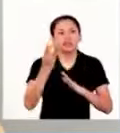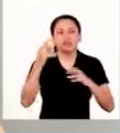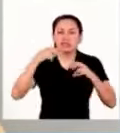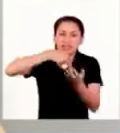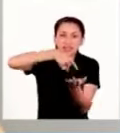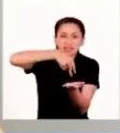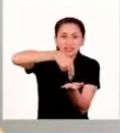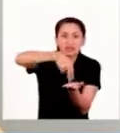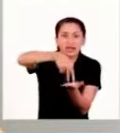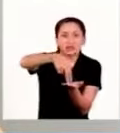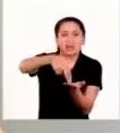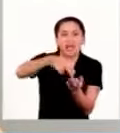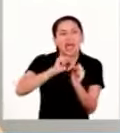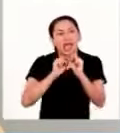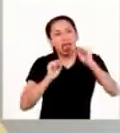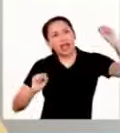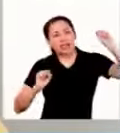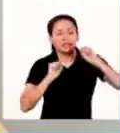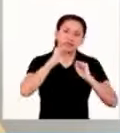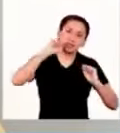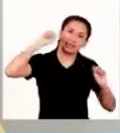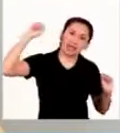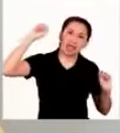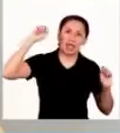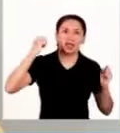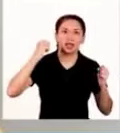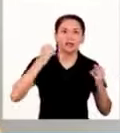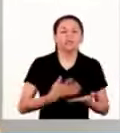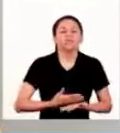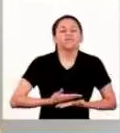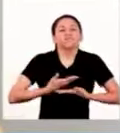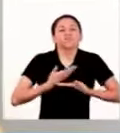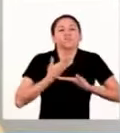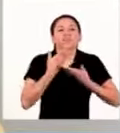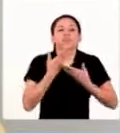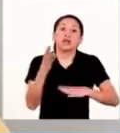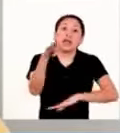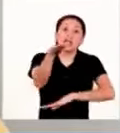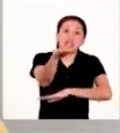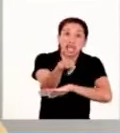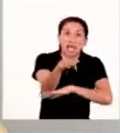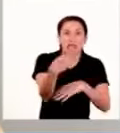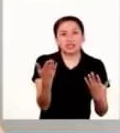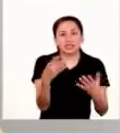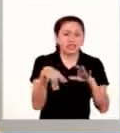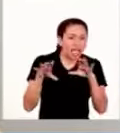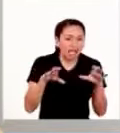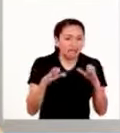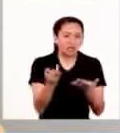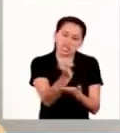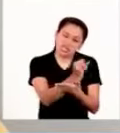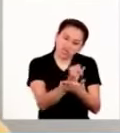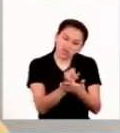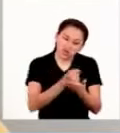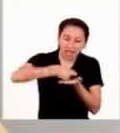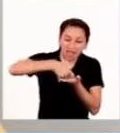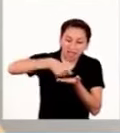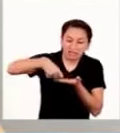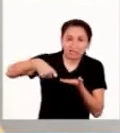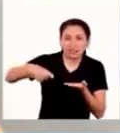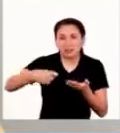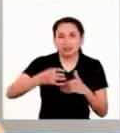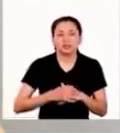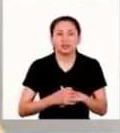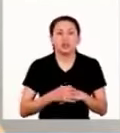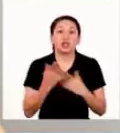hacer ejercicios de estiramiento y respirar aire puro por la tarde dibujar escribir y dar unos